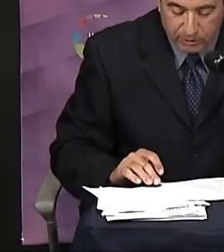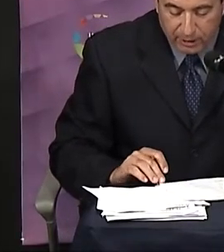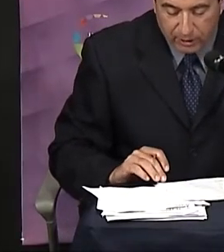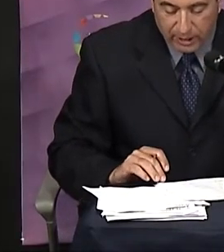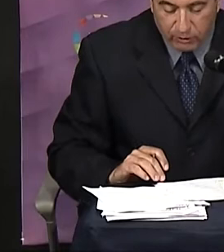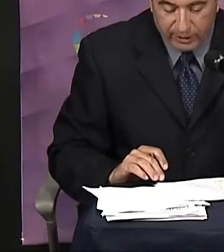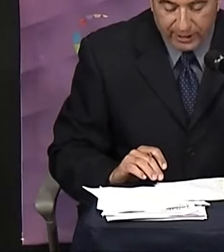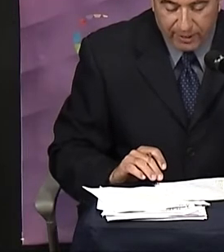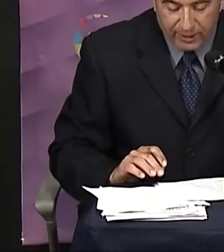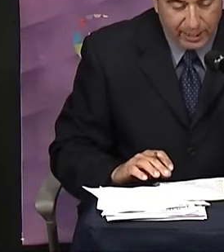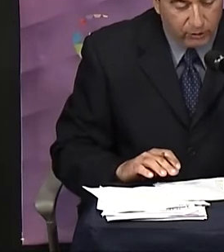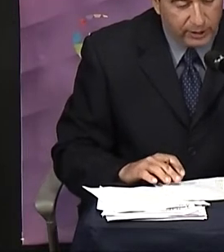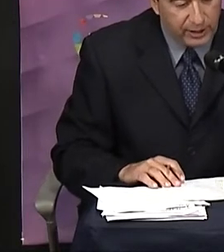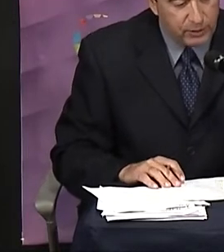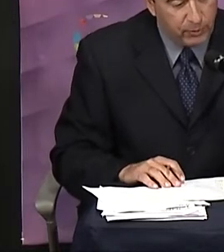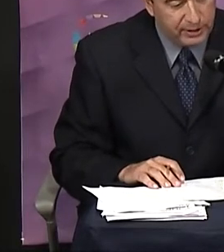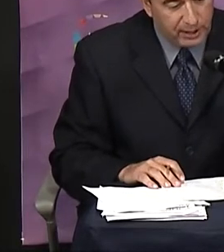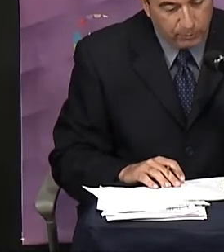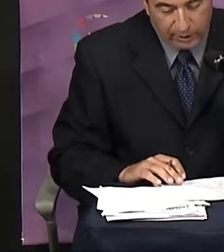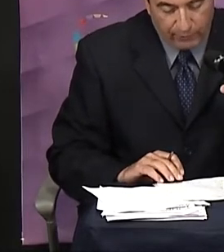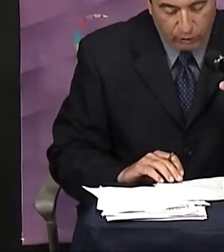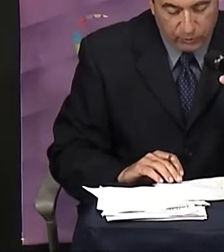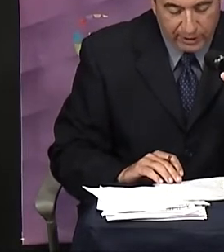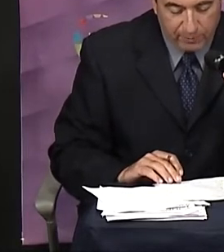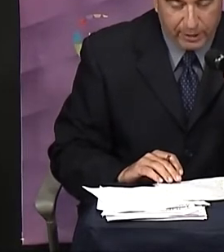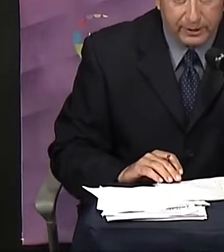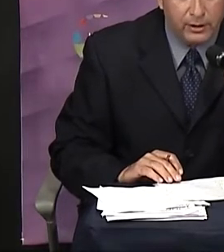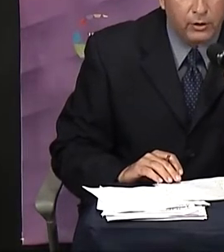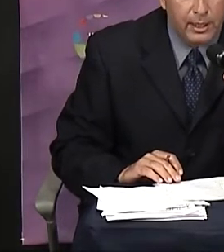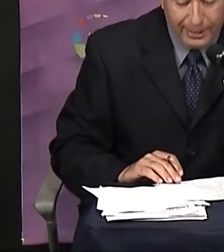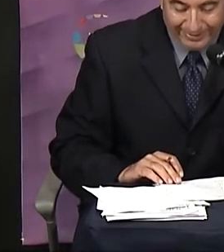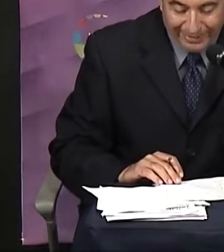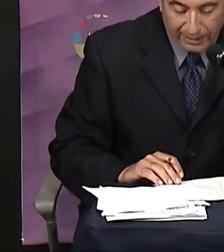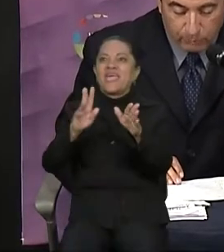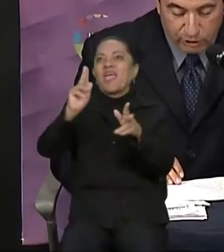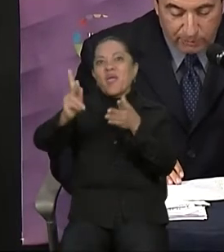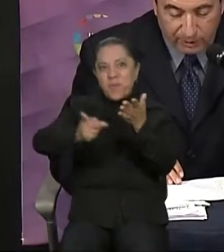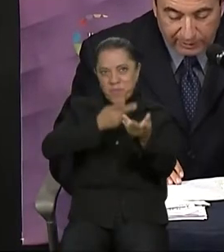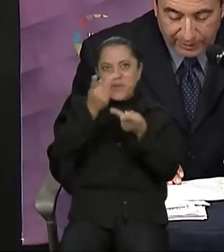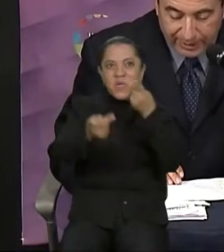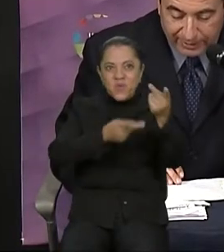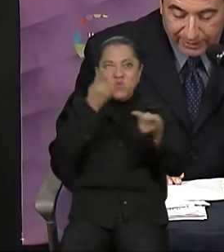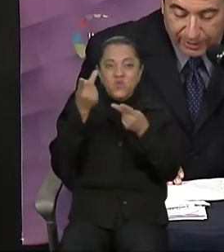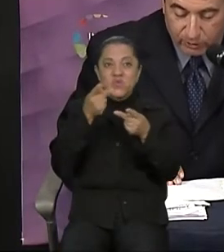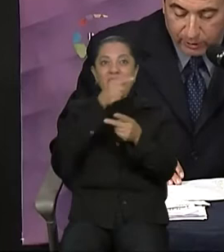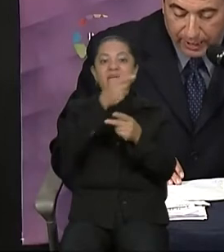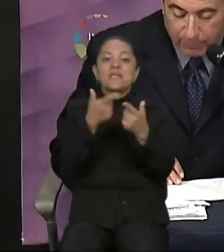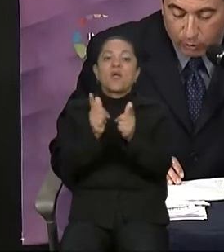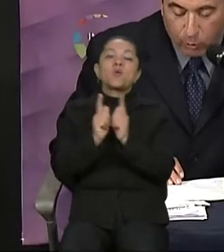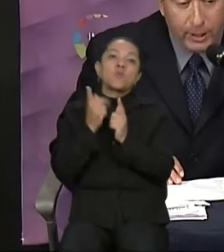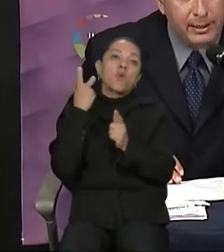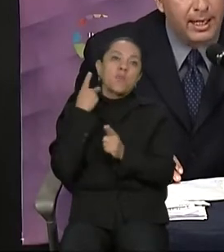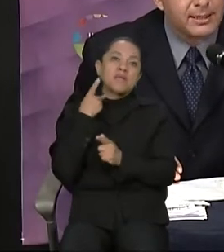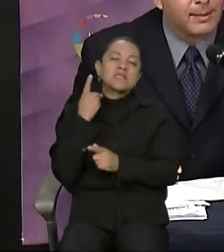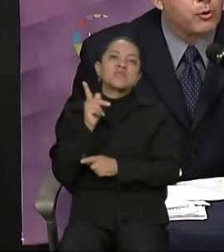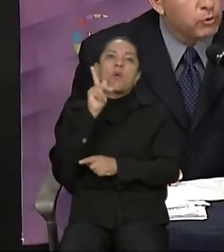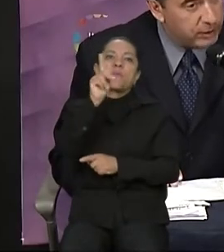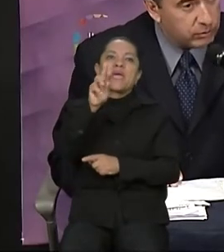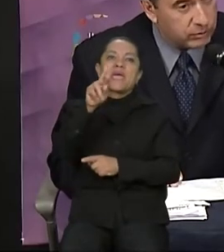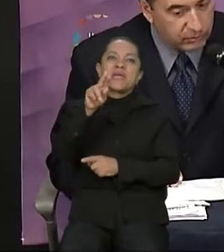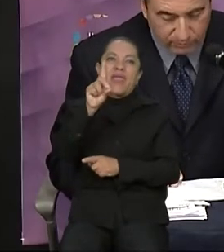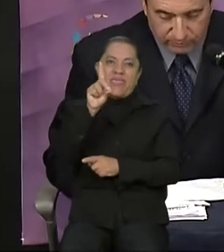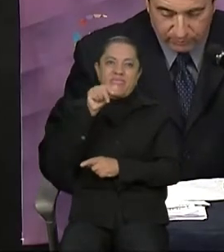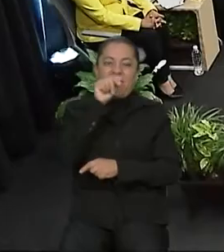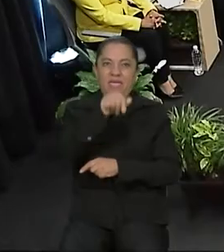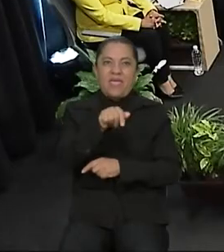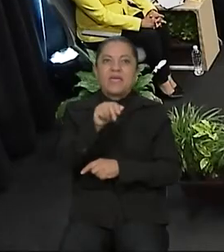pasamos ahora con quien abre la ronda de respuestas por la fórmula del Partido de la Revolución Democrática, Ricardo Calvo Huerta. Hasta por un